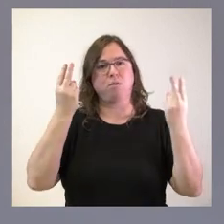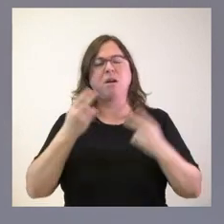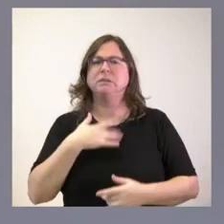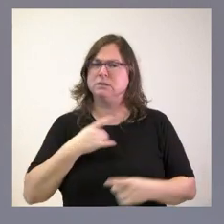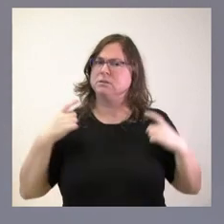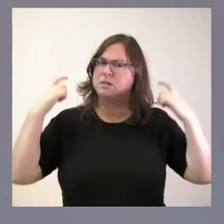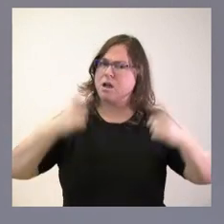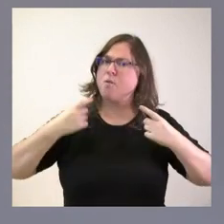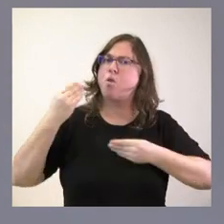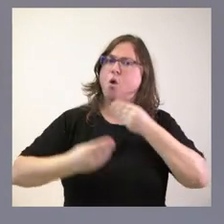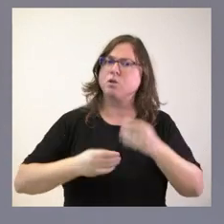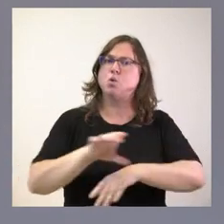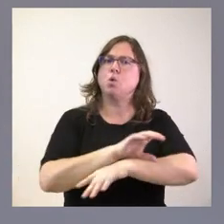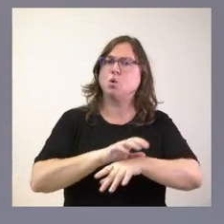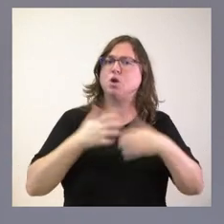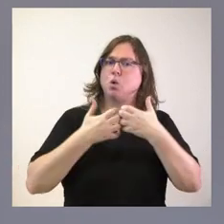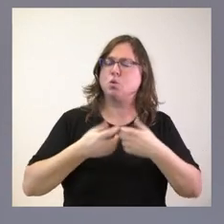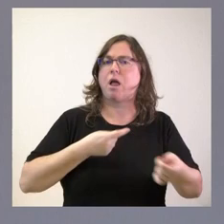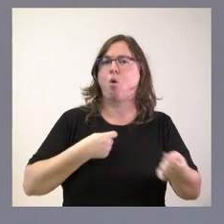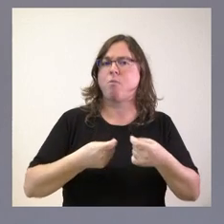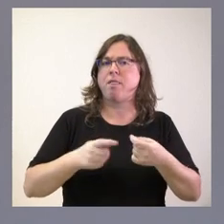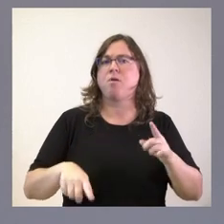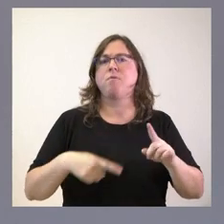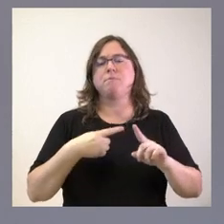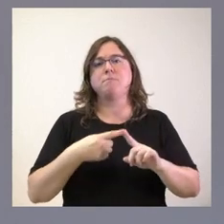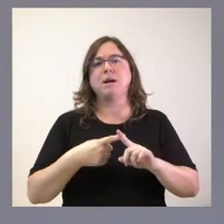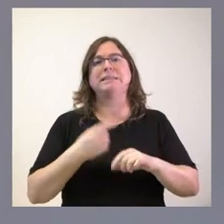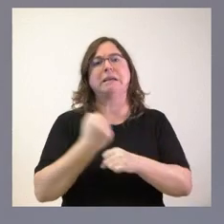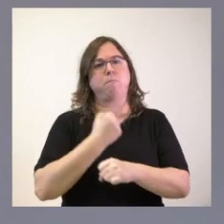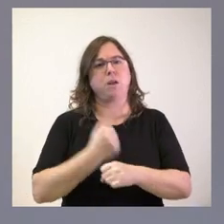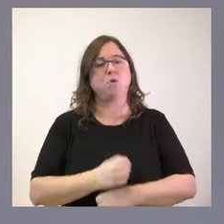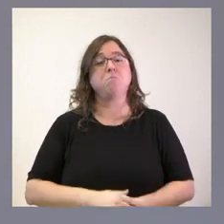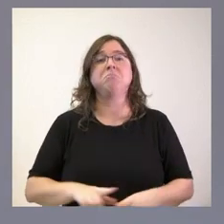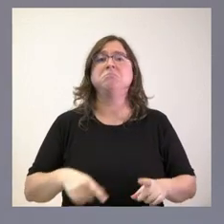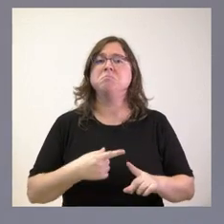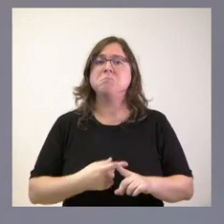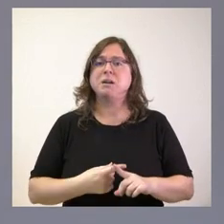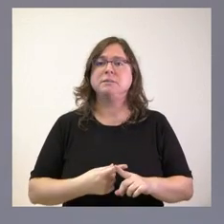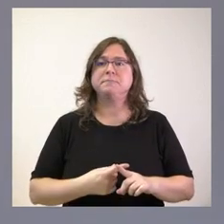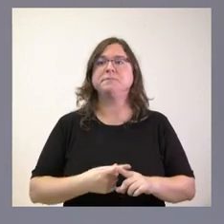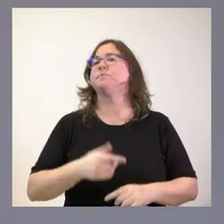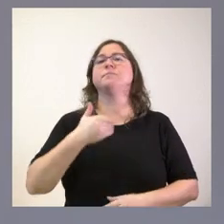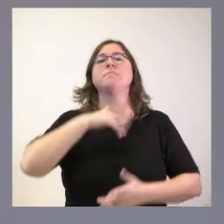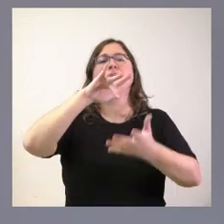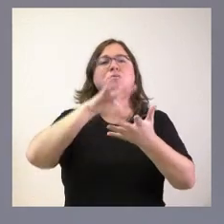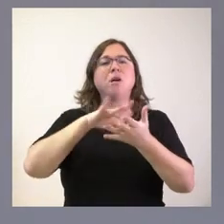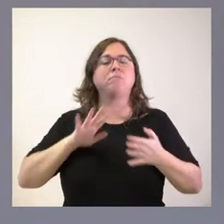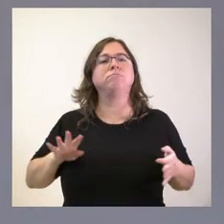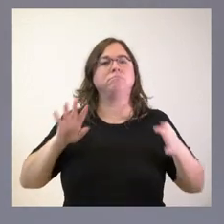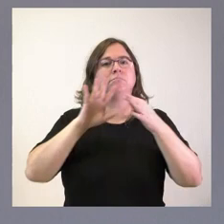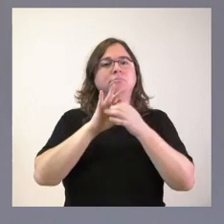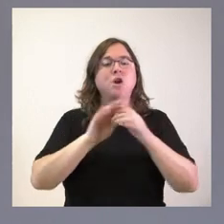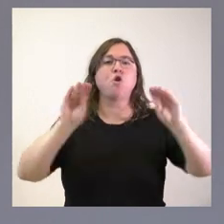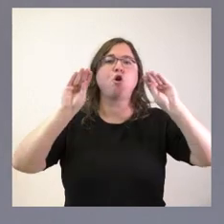viene realizando la Consejería de Industria, Comercio y Empleo. Y, asimismo, para las actuaciones vinculadas a